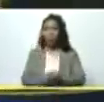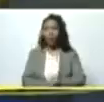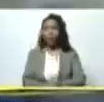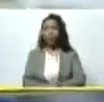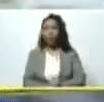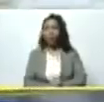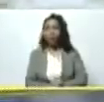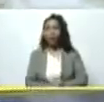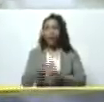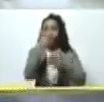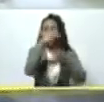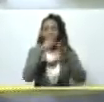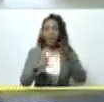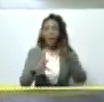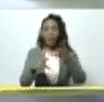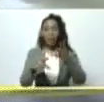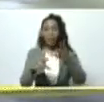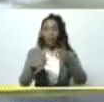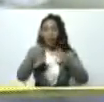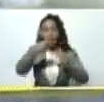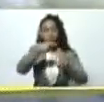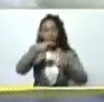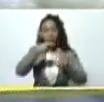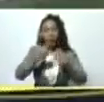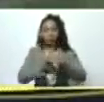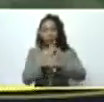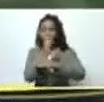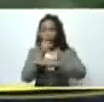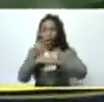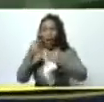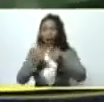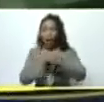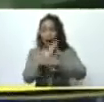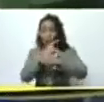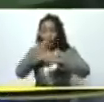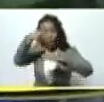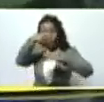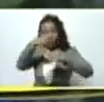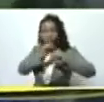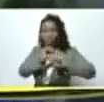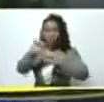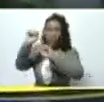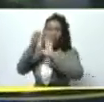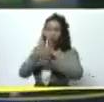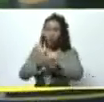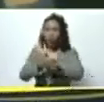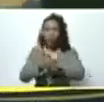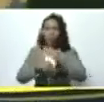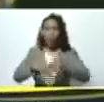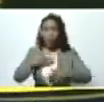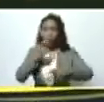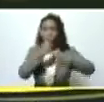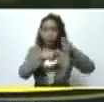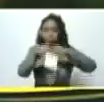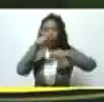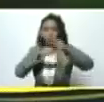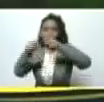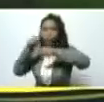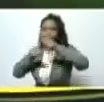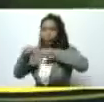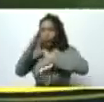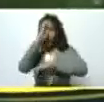variedad de productos que vamos a a poder comercializar